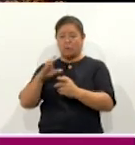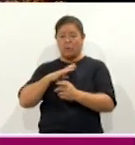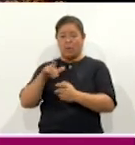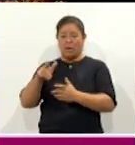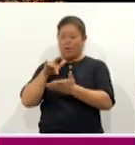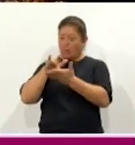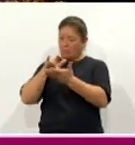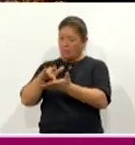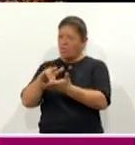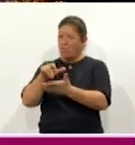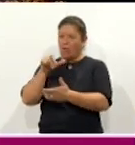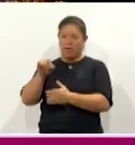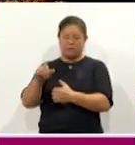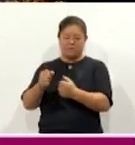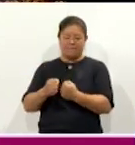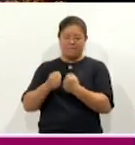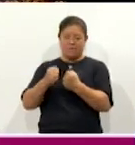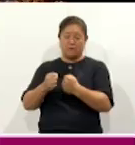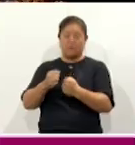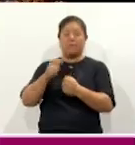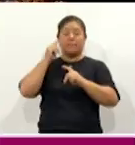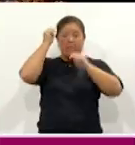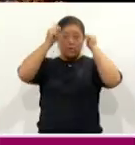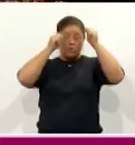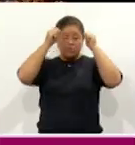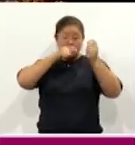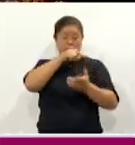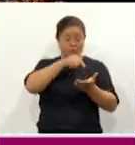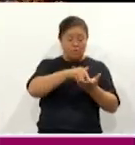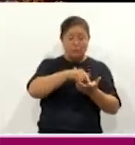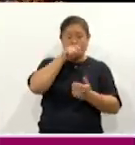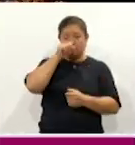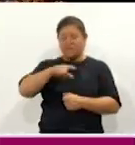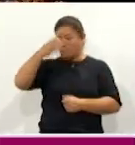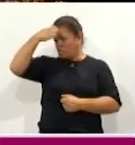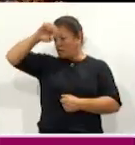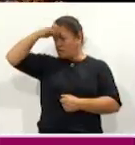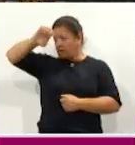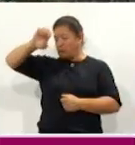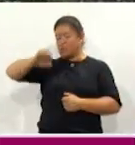significativo tanto a turistas locales como foráneos.